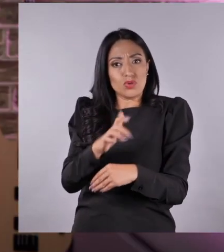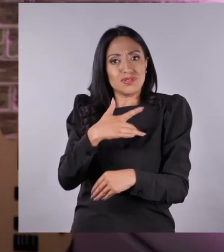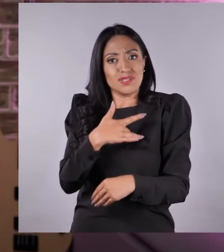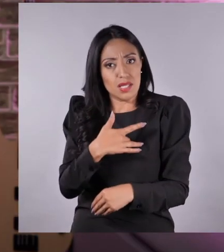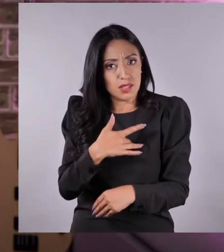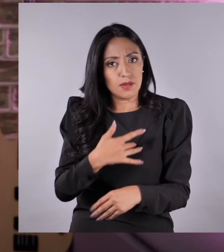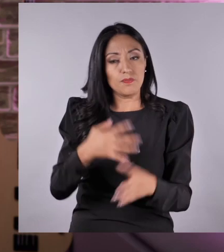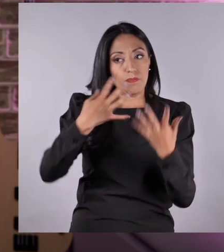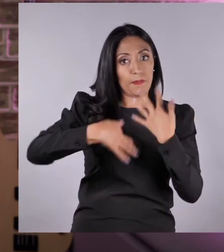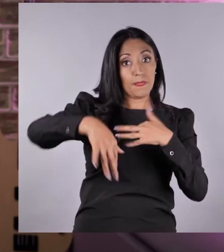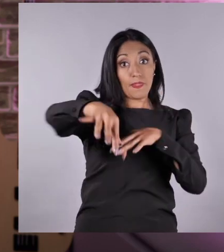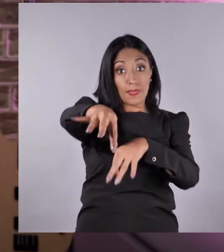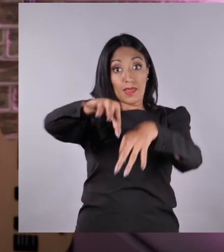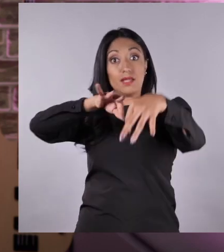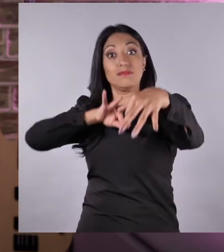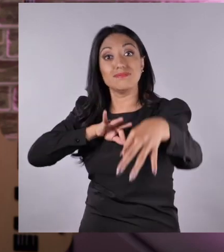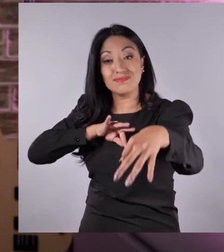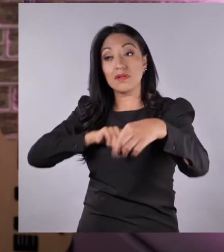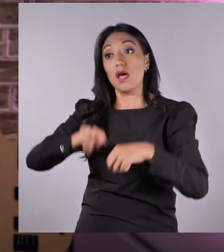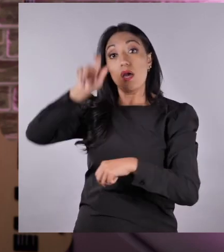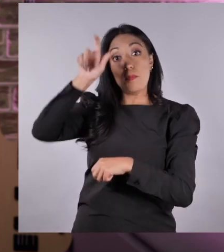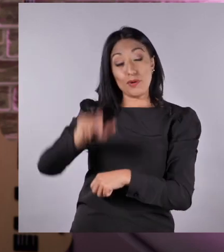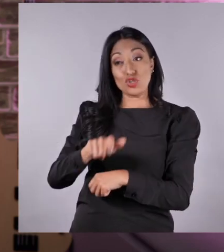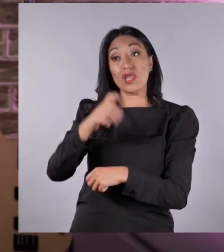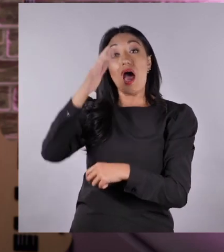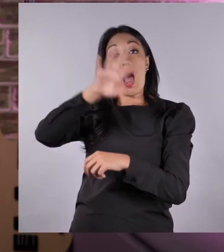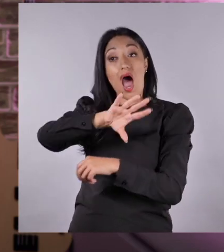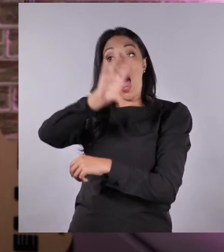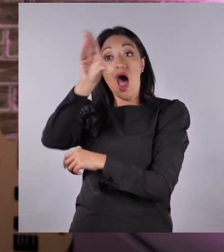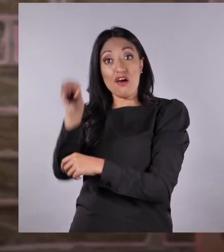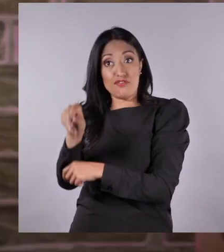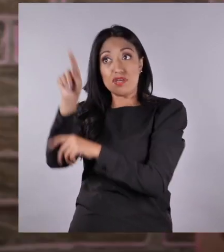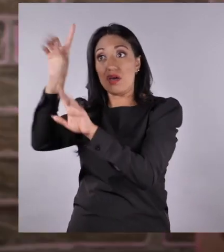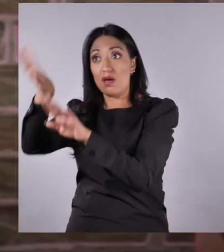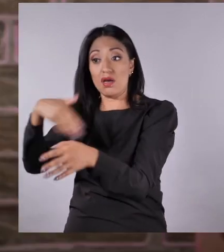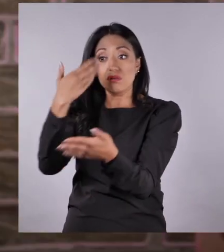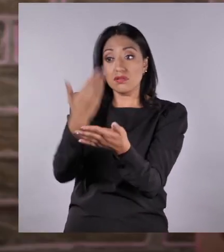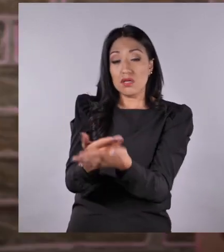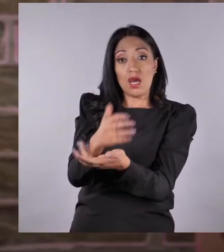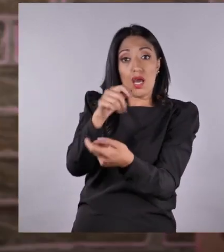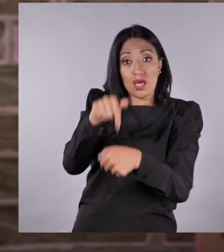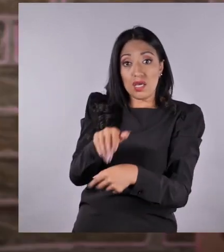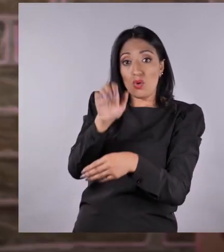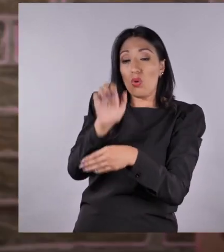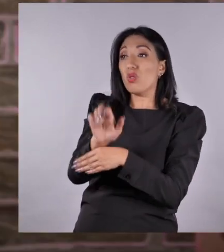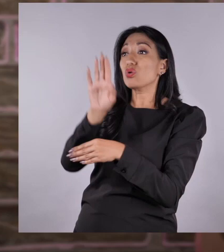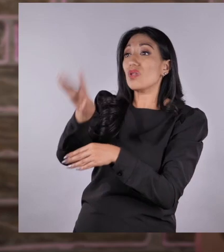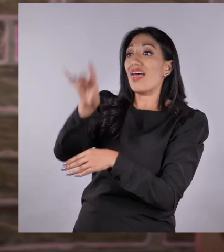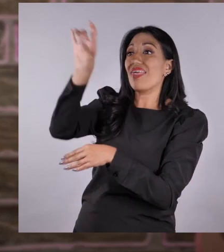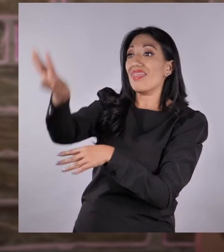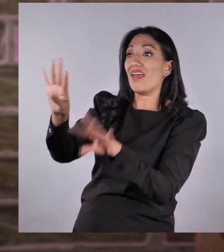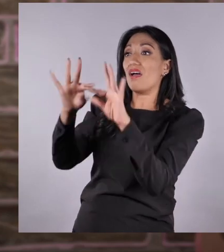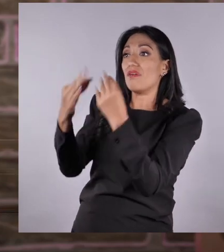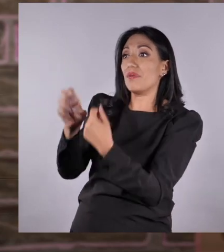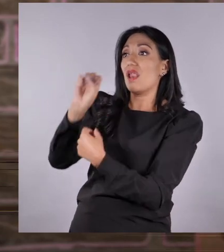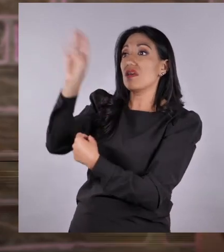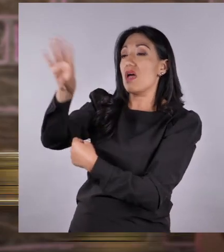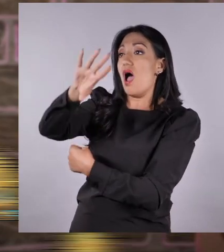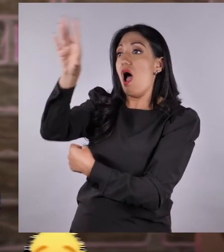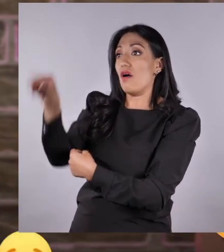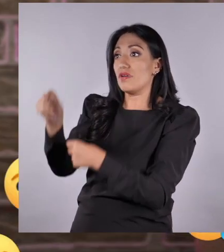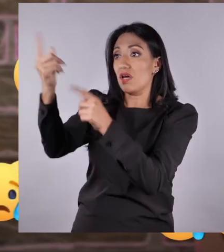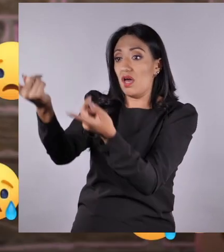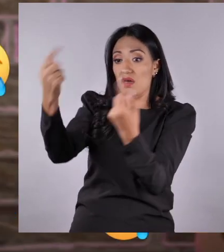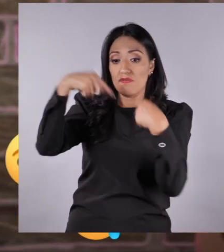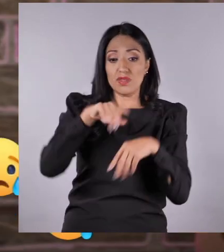Claro. Pónganse en el lugar de los africanos que llegaron al Ecuador. ¿Cómo se sintieron al dejar a sus familias? Yo